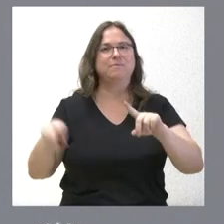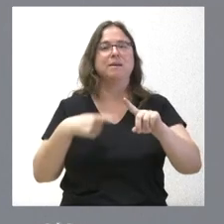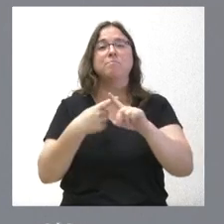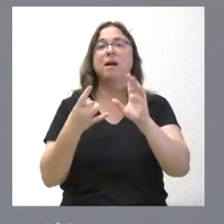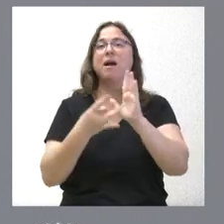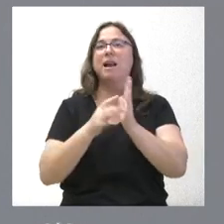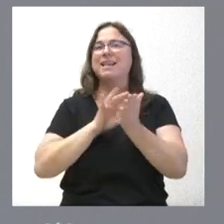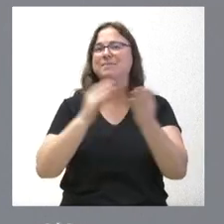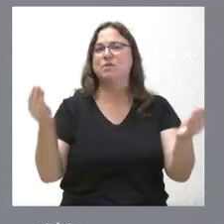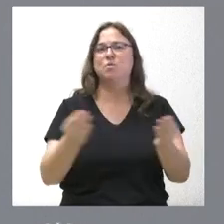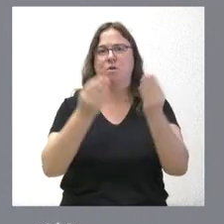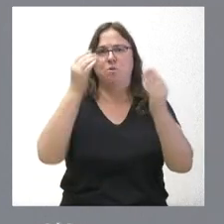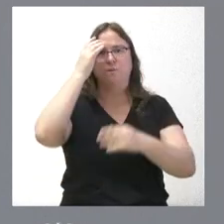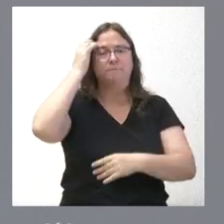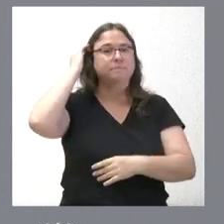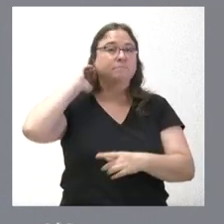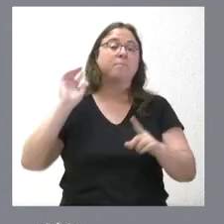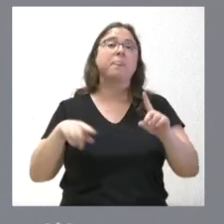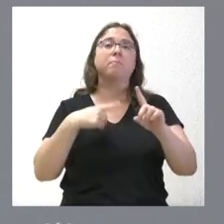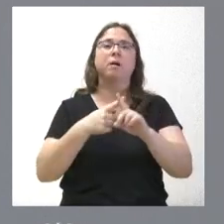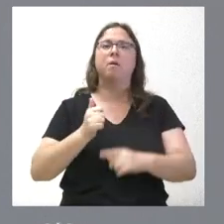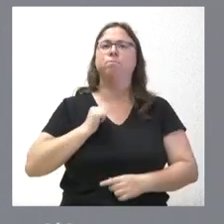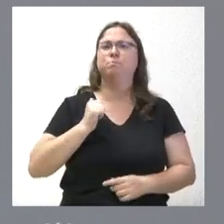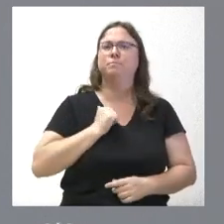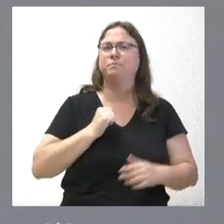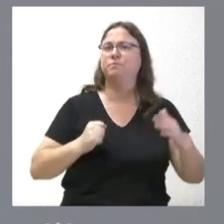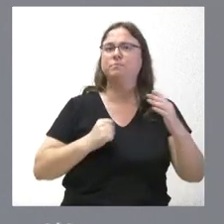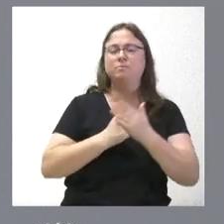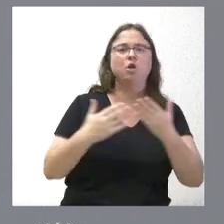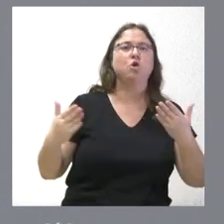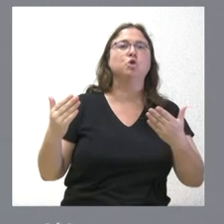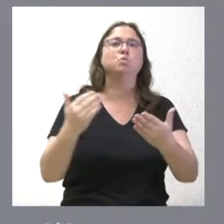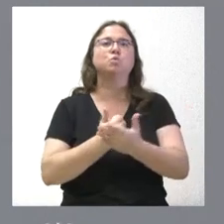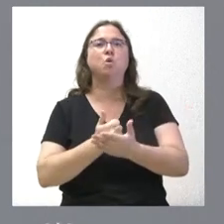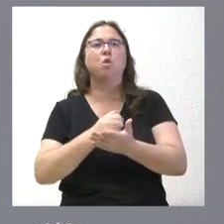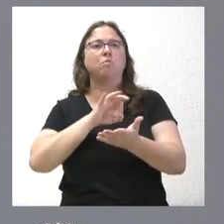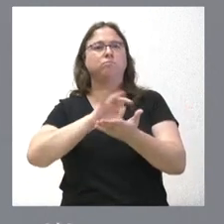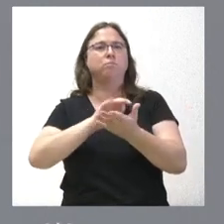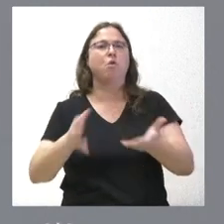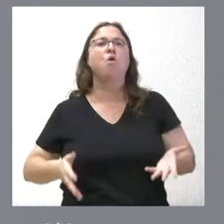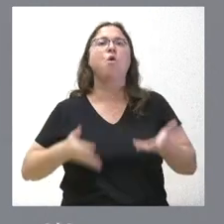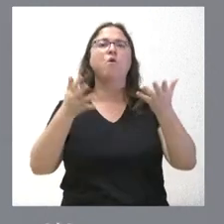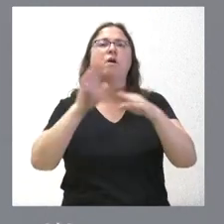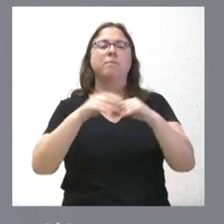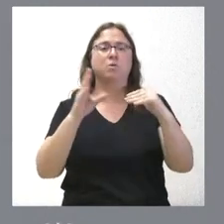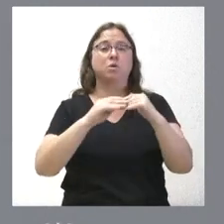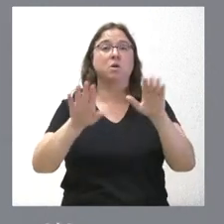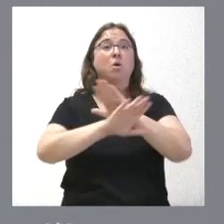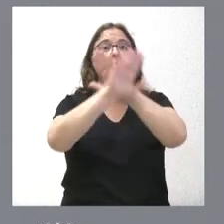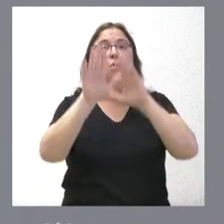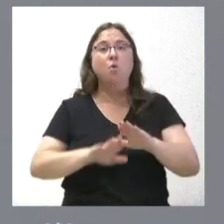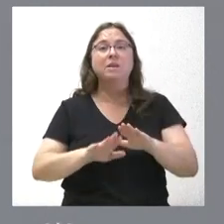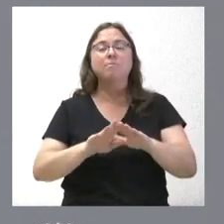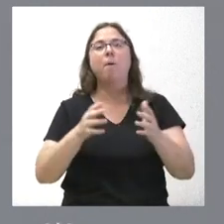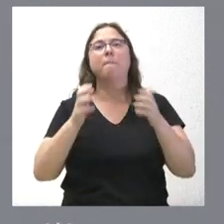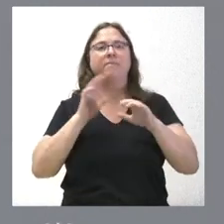calidad del servicio que se presta y optimizando todos los medios que ponen a la disposición de los usuarios. Y, por último, hay unas ventajas para la